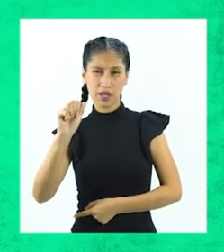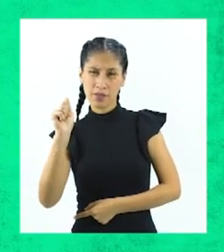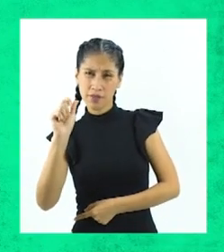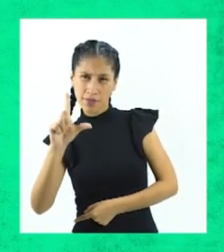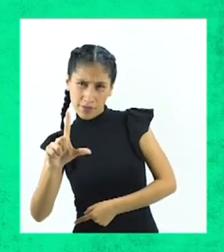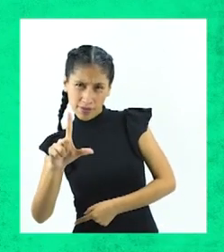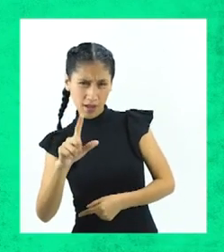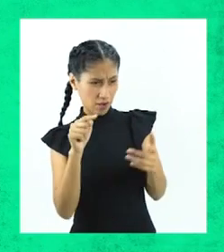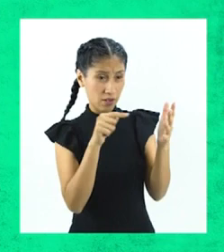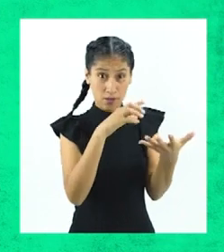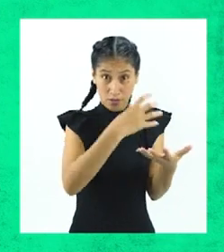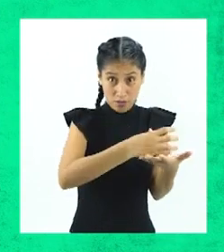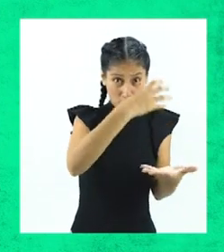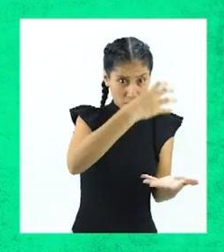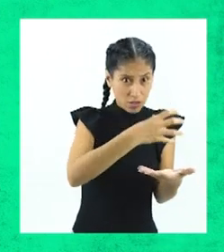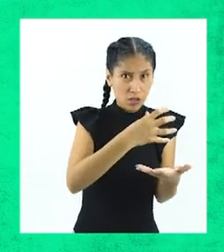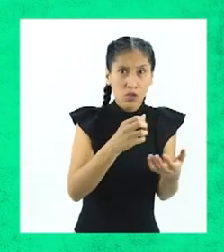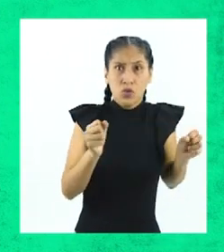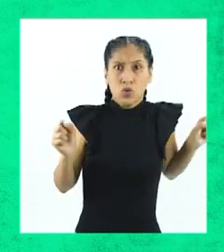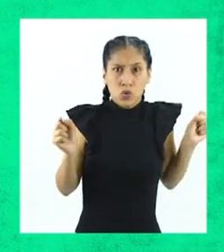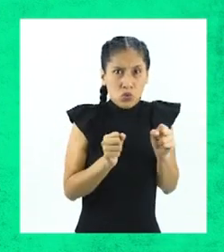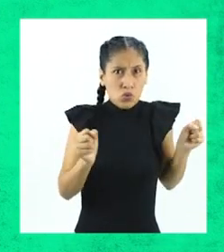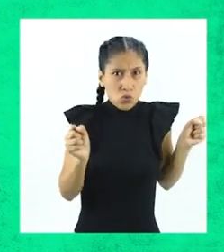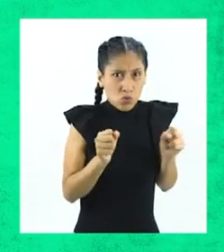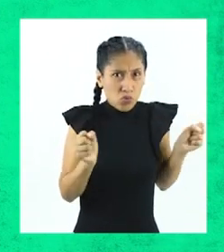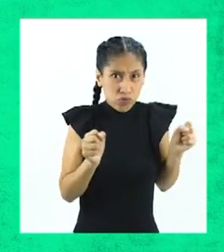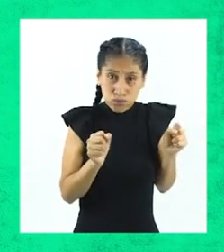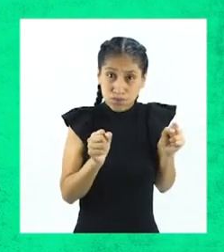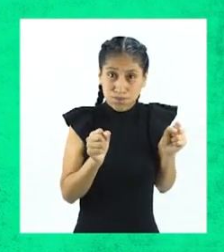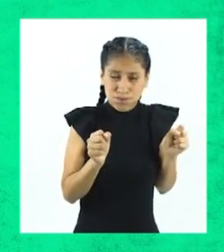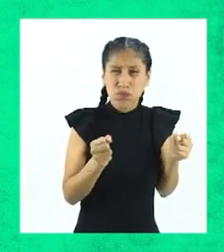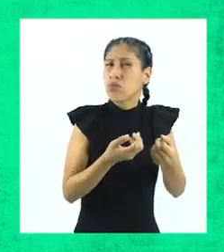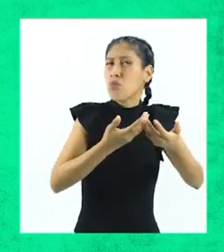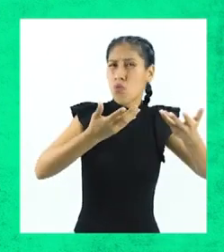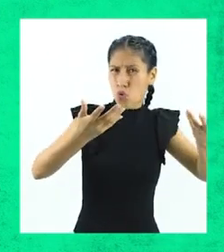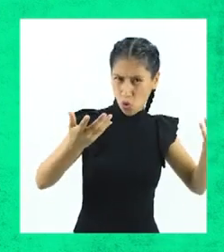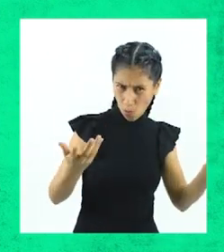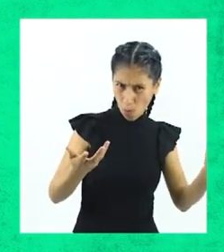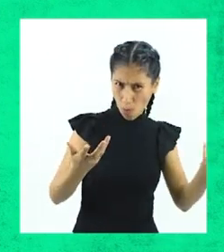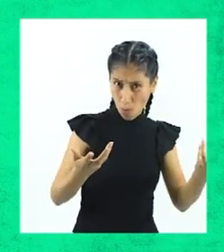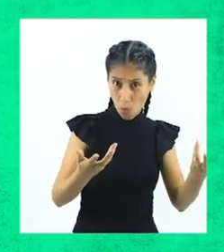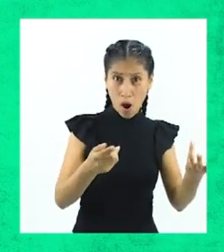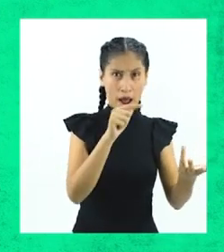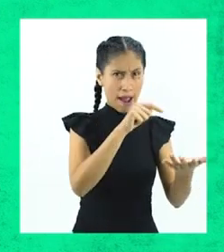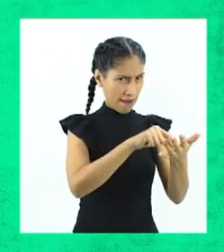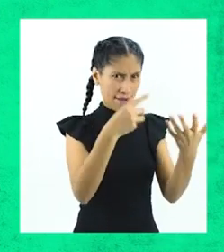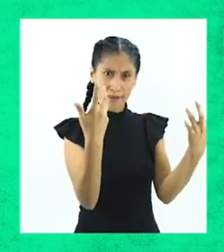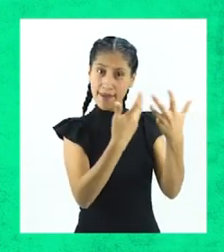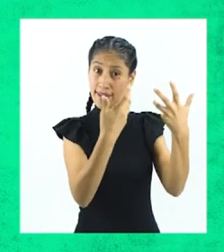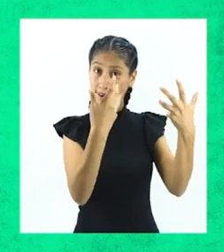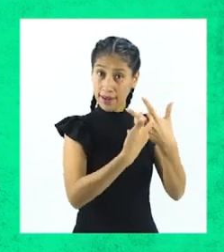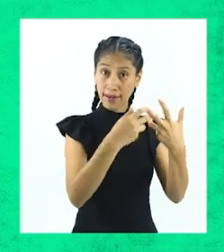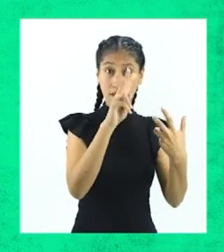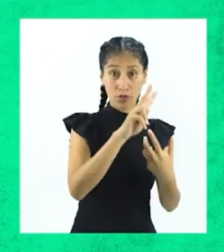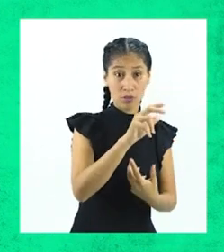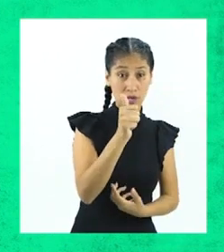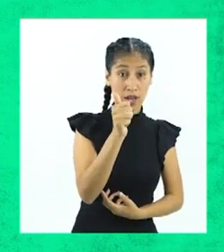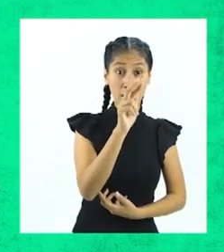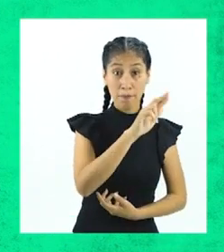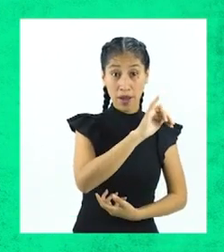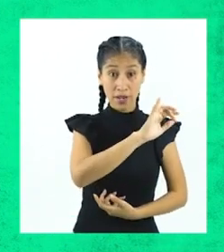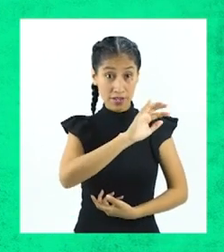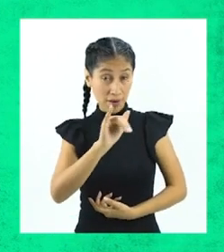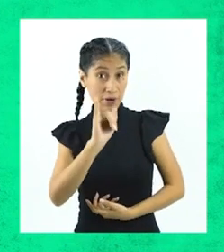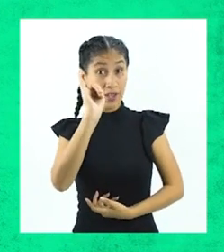recibe el tratamiento de enfriamiento del envase o refrigeración. Es decir, se le aplica la variable independiente,